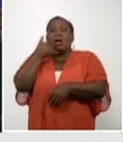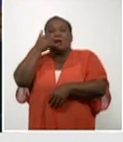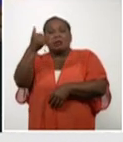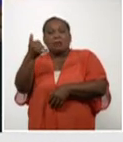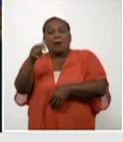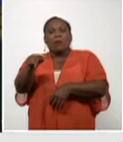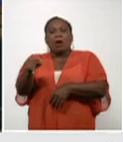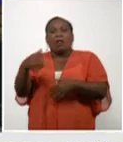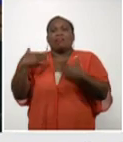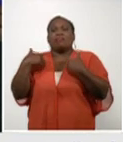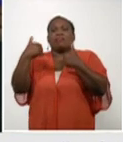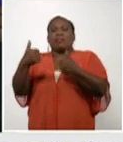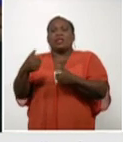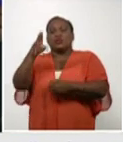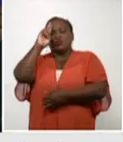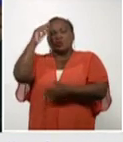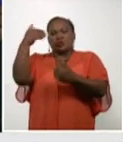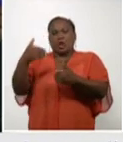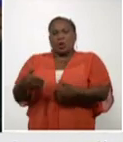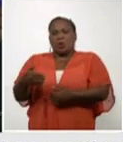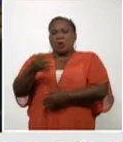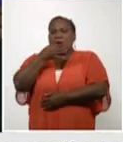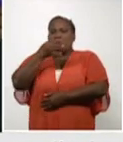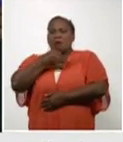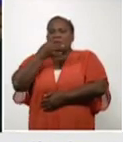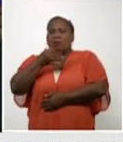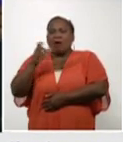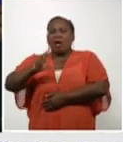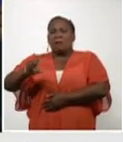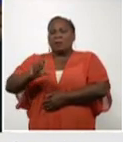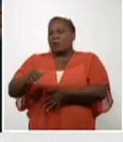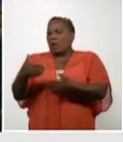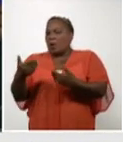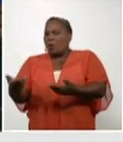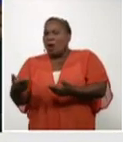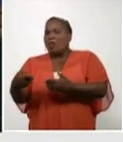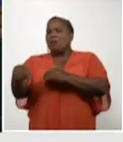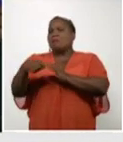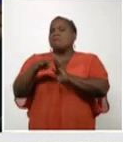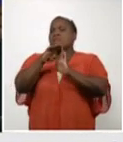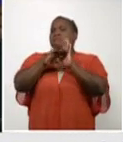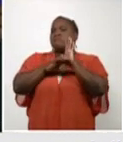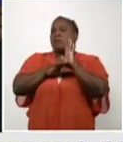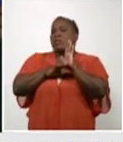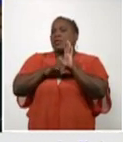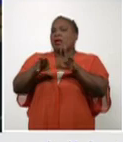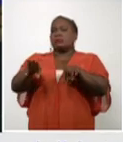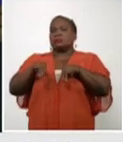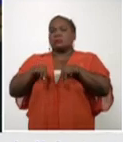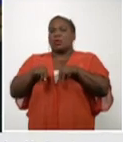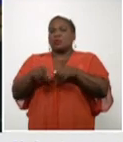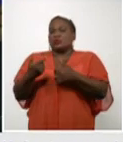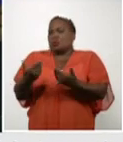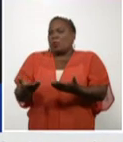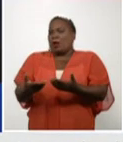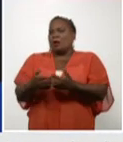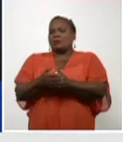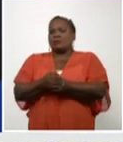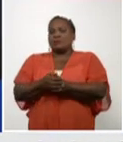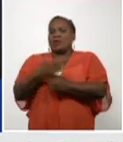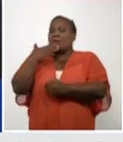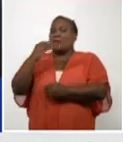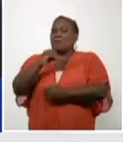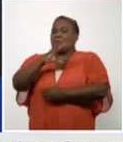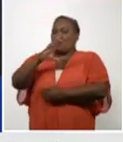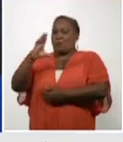municipio. ¿Cuál es la actualización de Caimanera? Y por supuesto, las principales medidas que ellos están tomando. Buenos días para usted, buenos